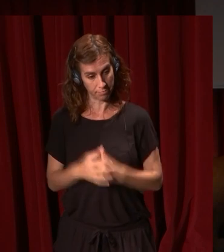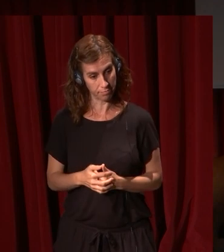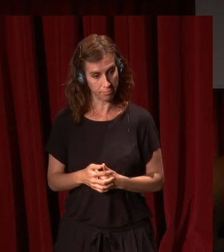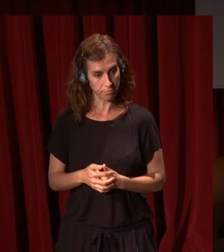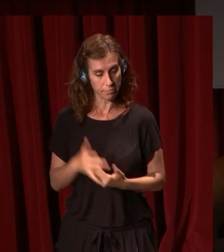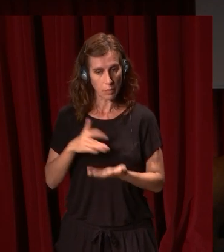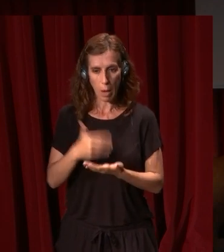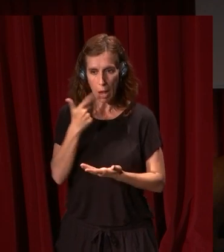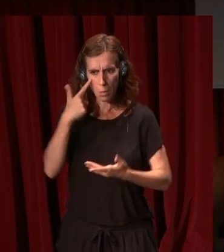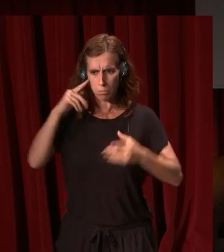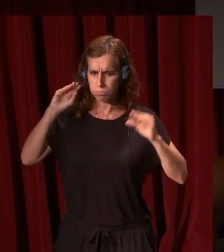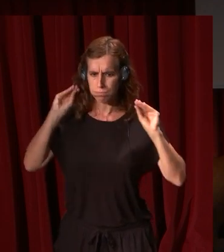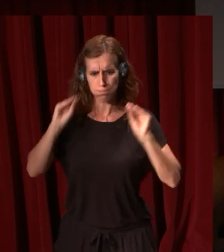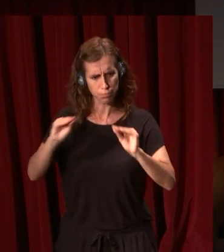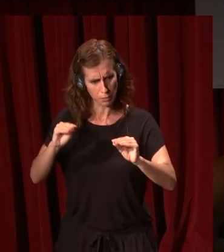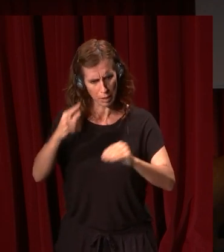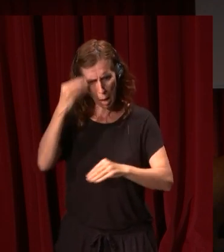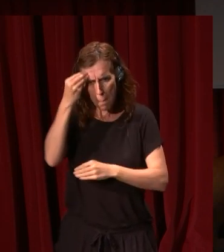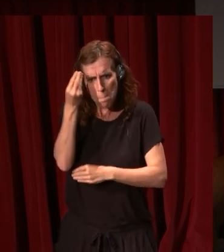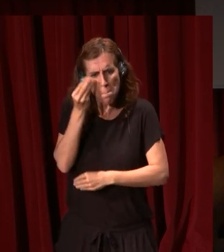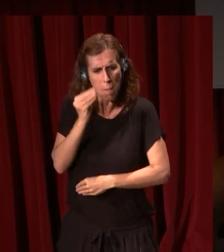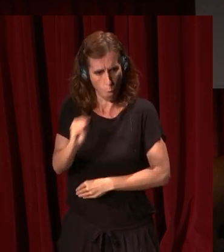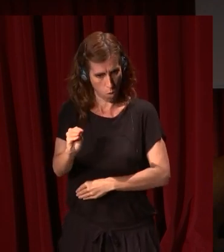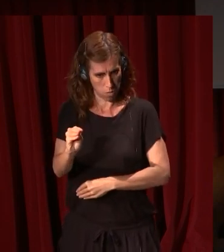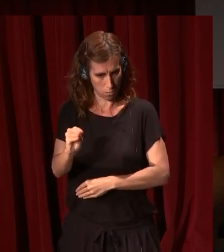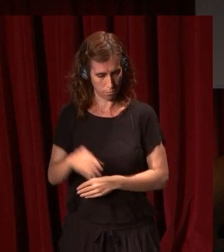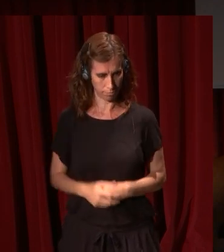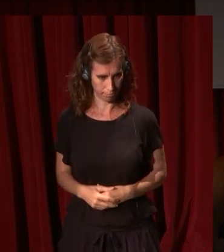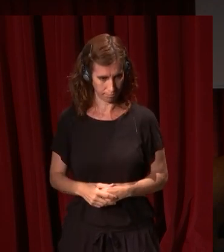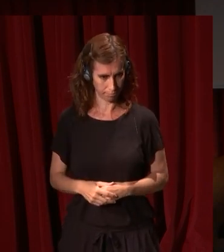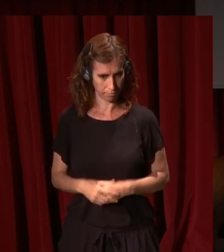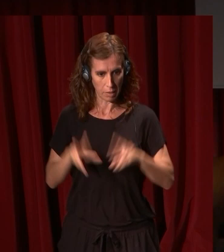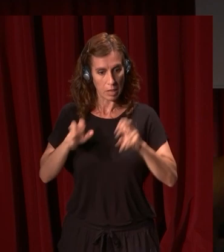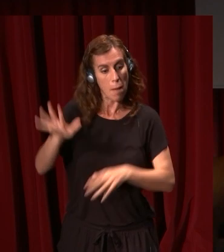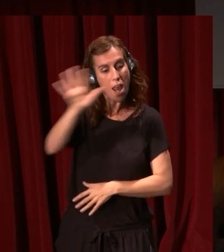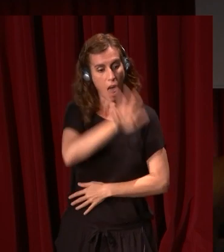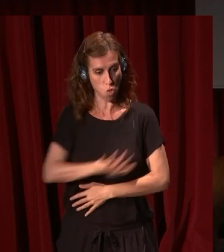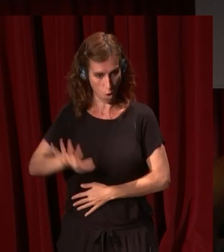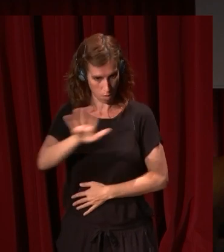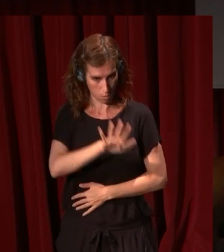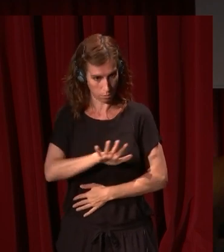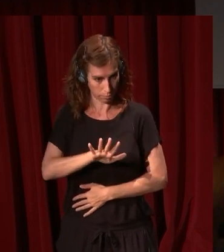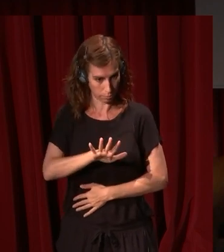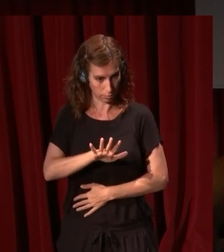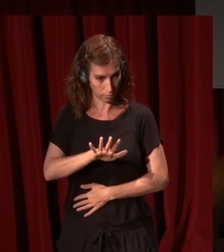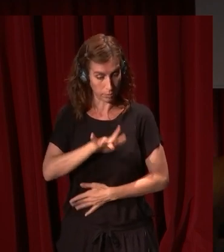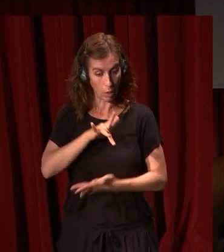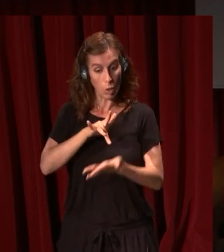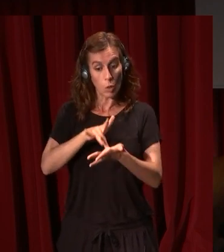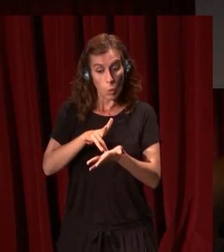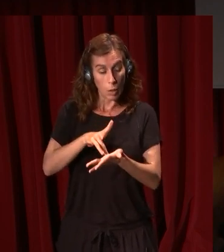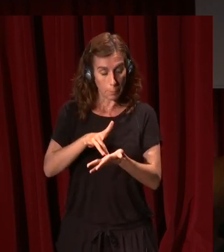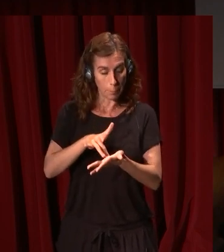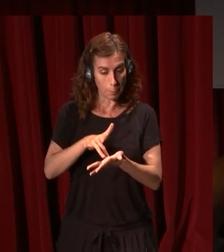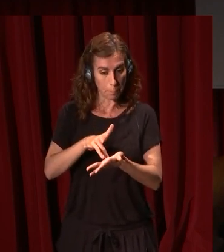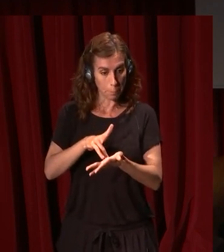llamar la atención sobre este prejuicio que insiste excesivamente sobre el nacionalismo. Y esa ventaja es el hecho